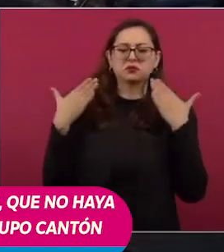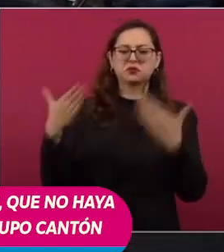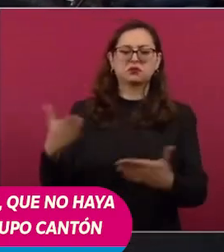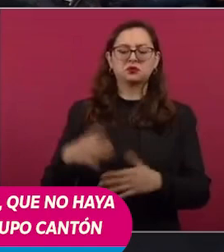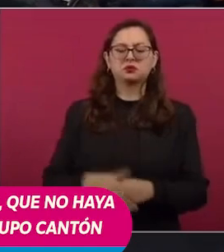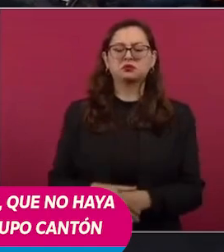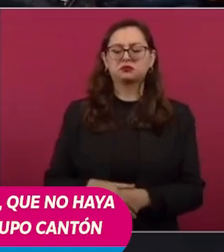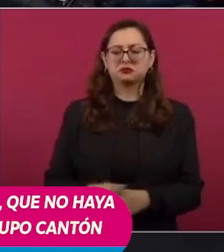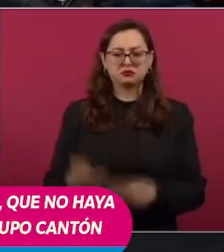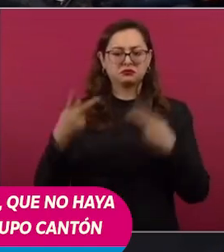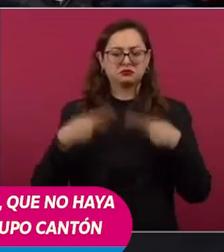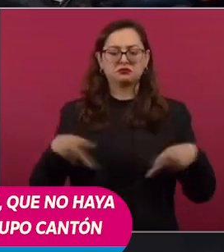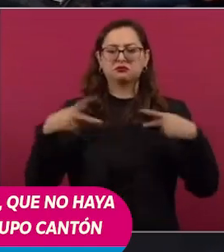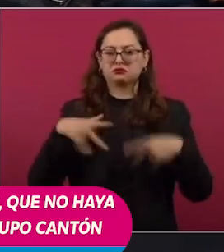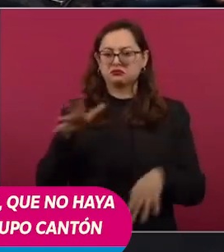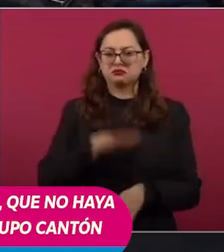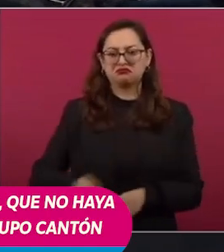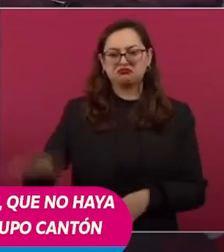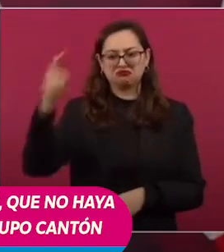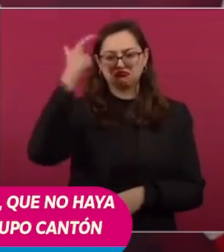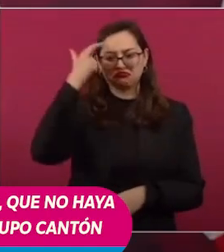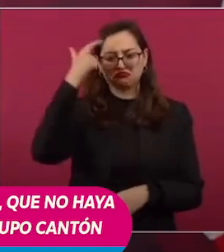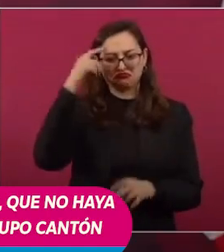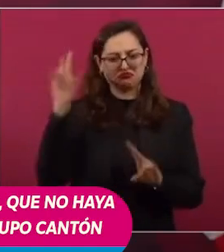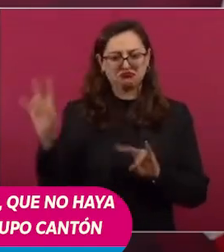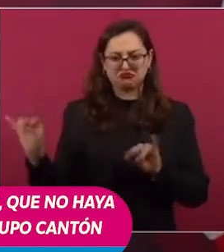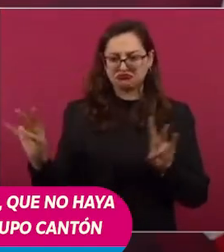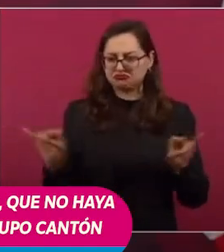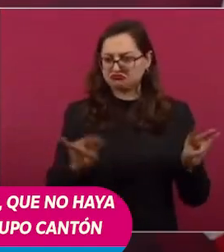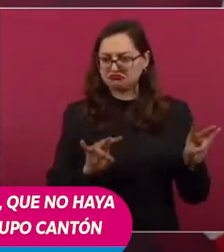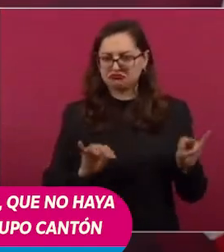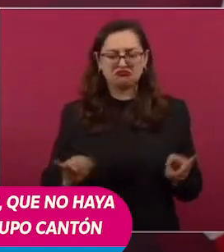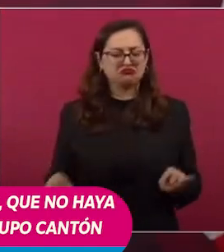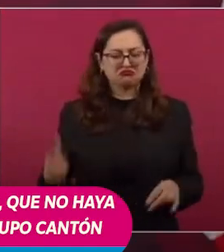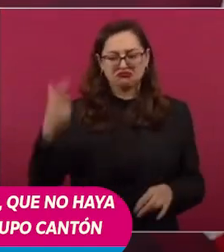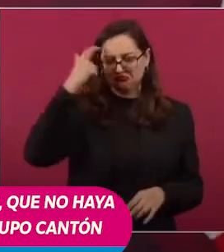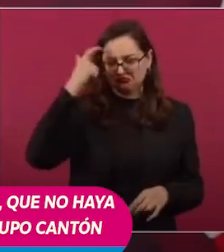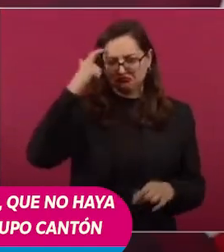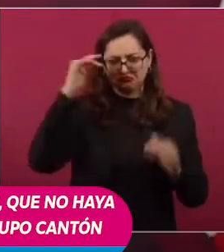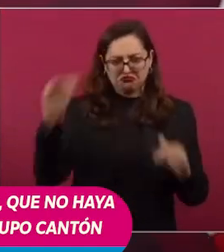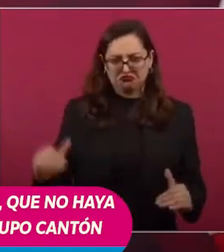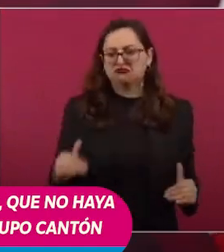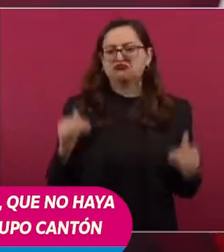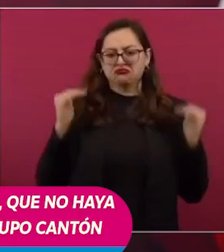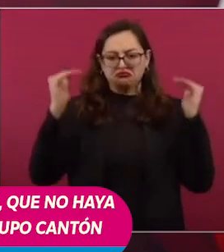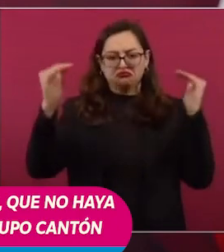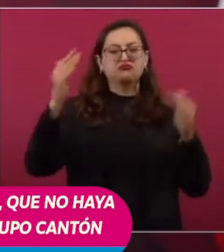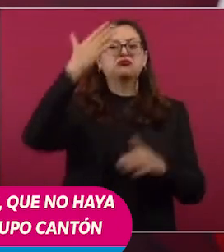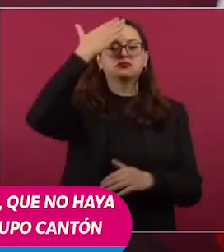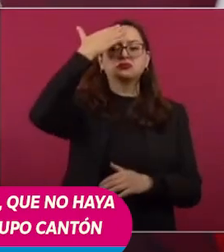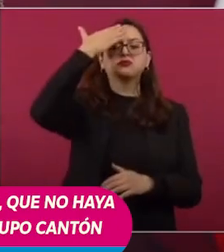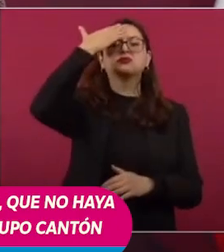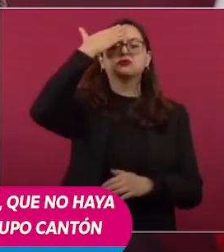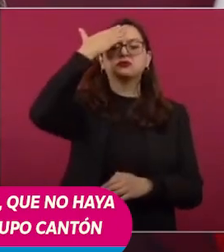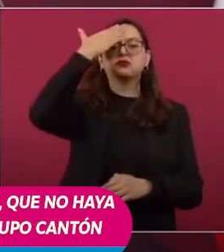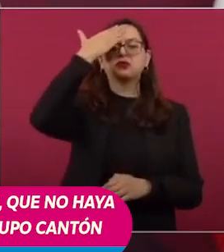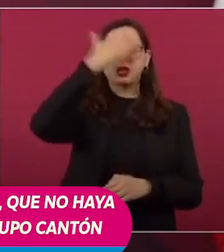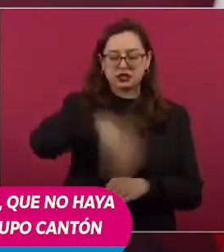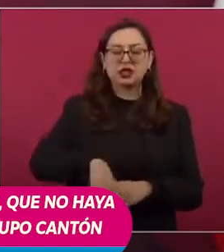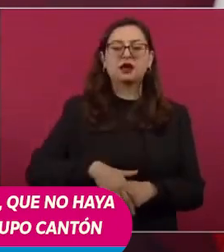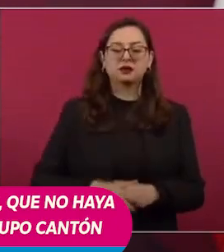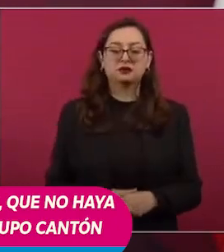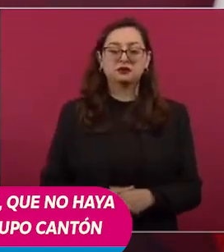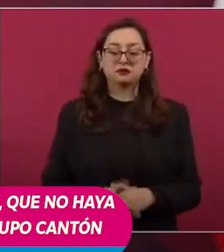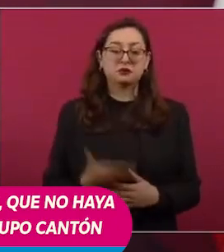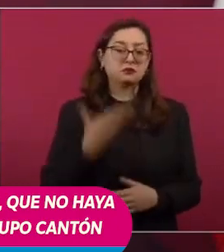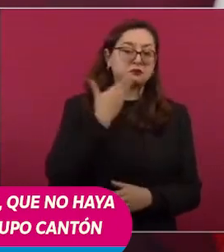el pueblo está muy consciente, sabe muy bien lo que le conviene